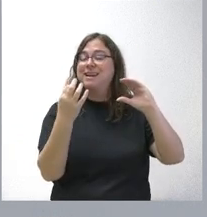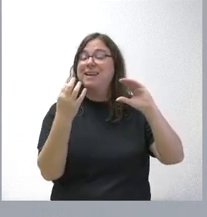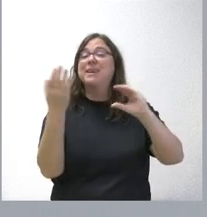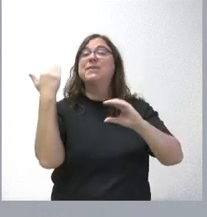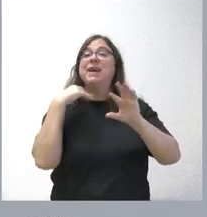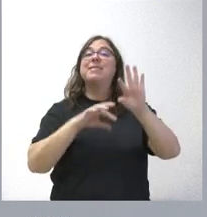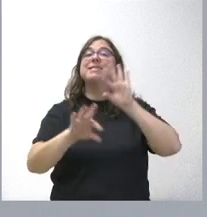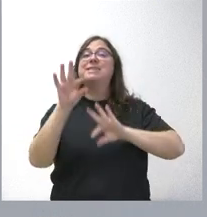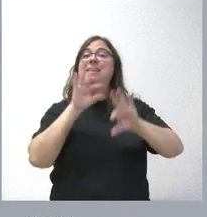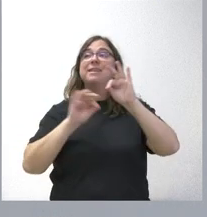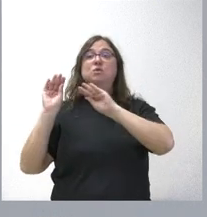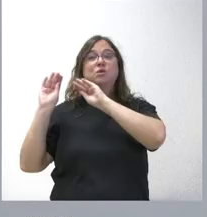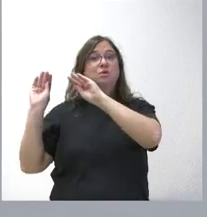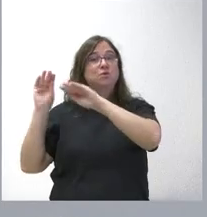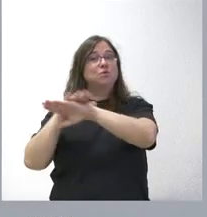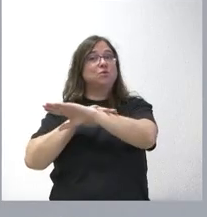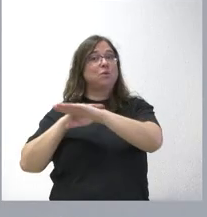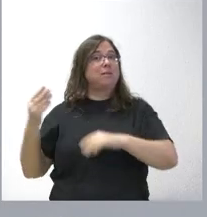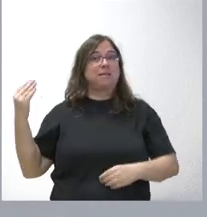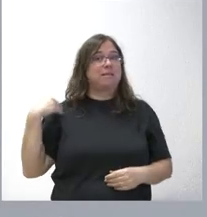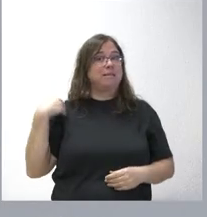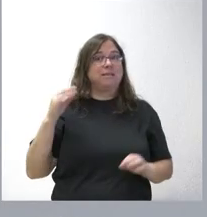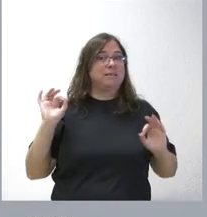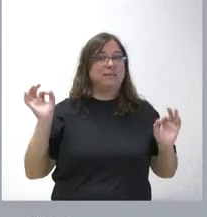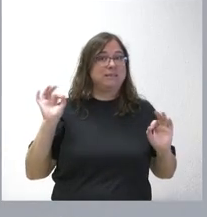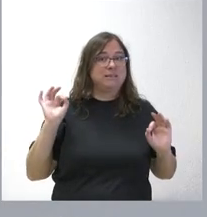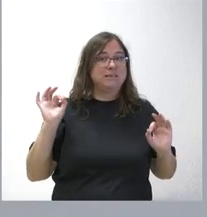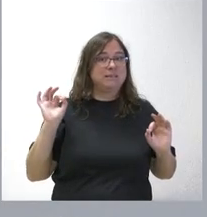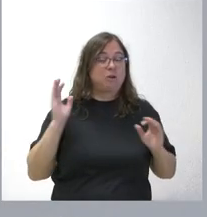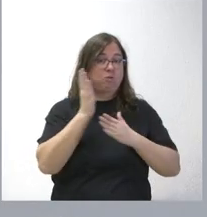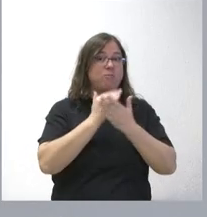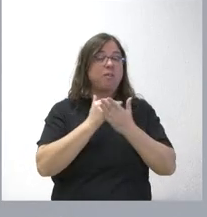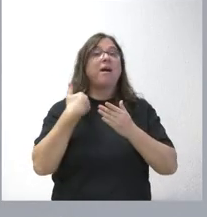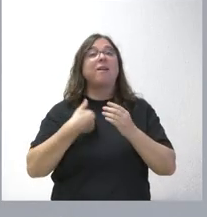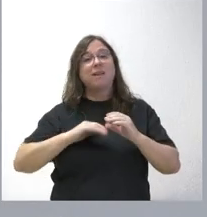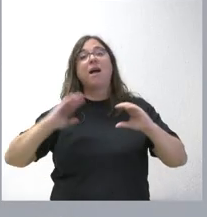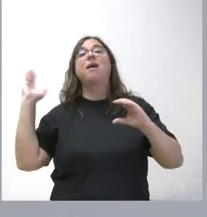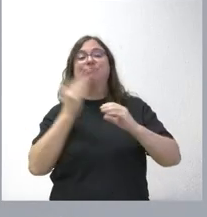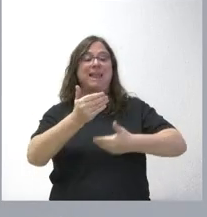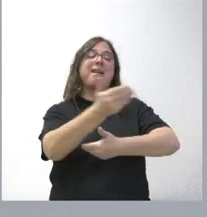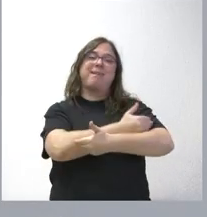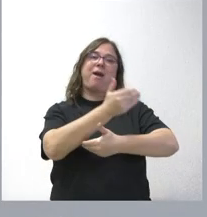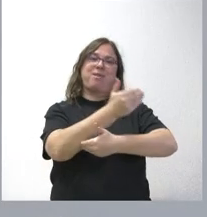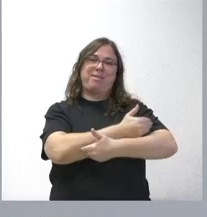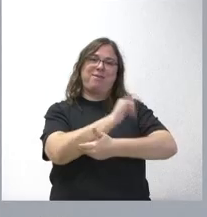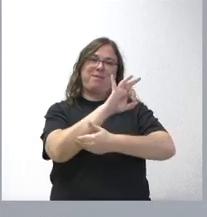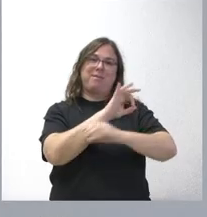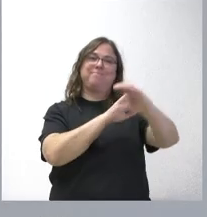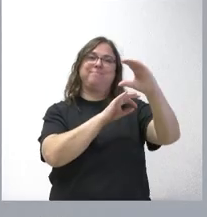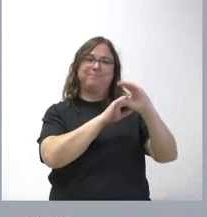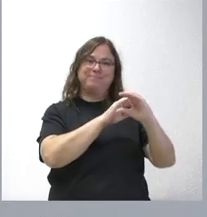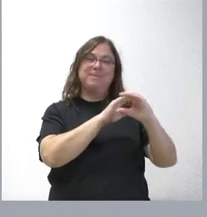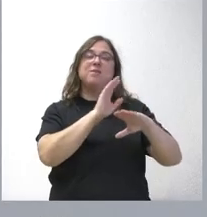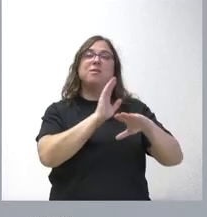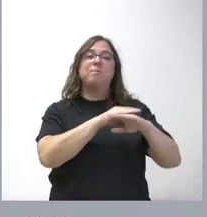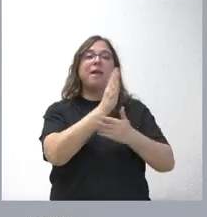serie de decisiones unilaterales sin contar con las comunidades autónomas que impactan en la recaudación de estos tributos en las